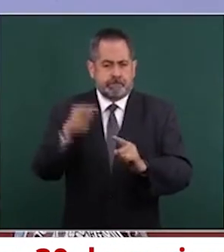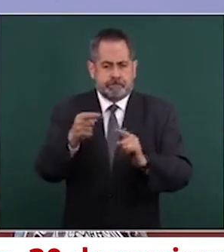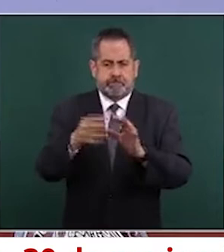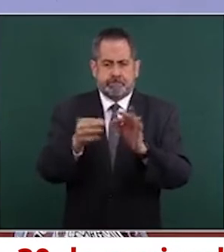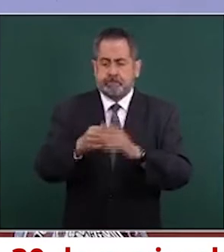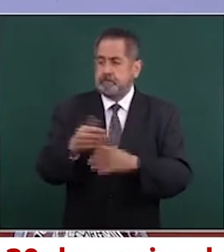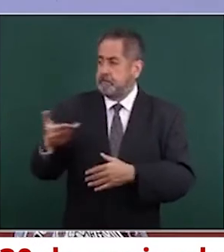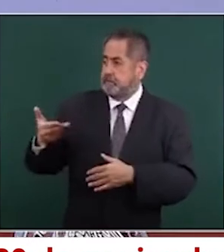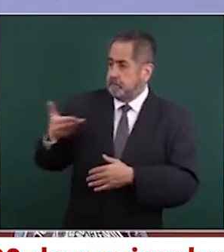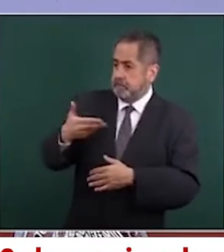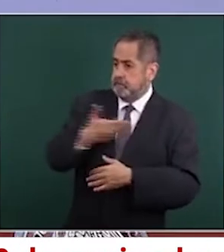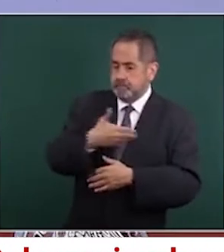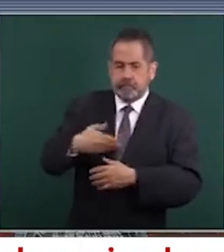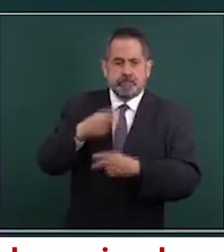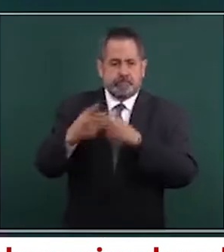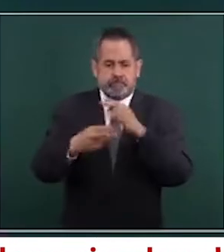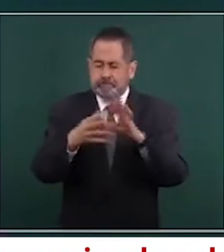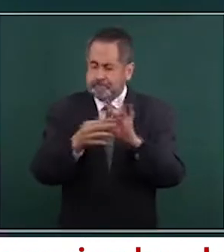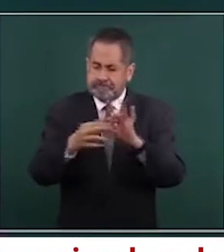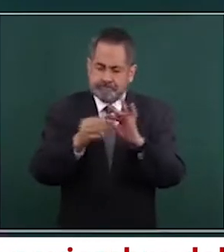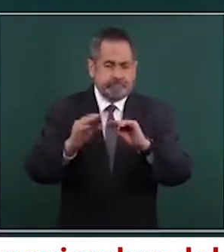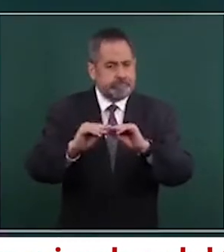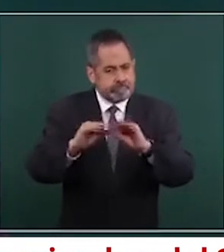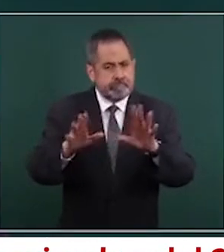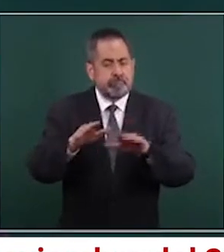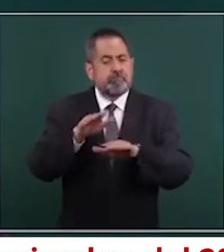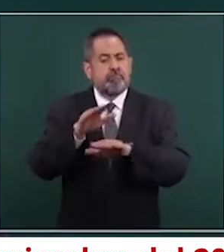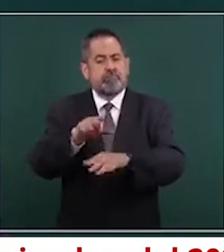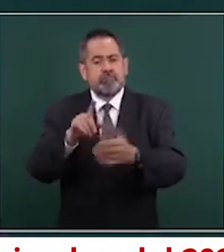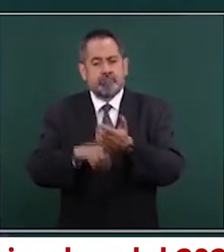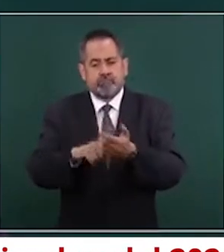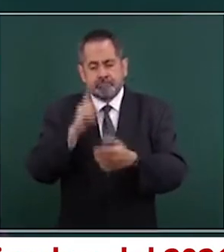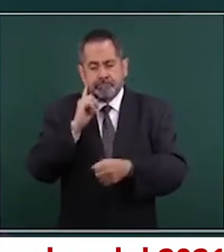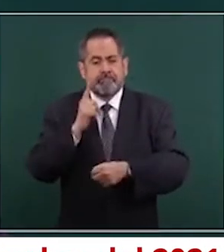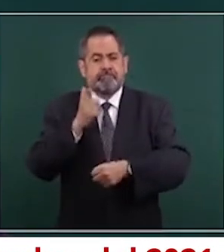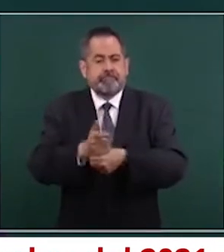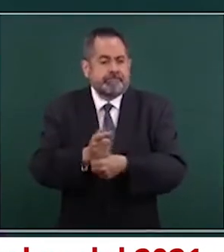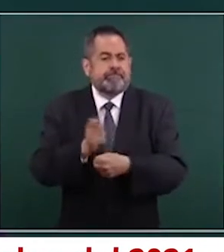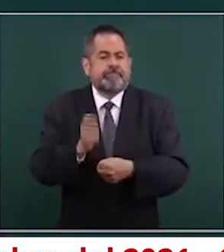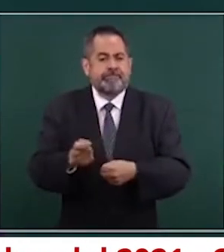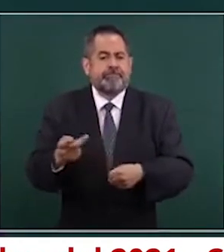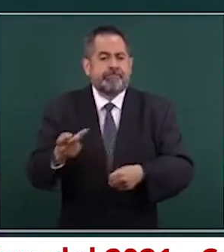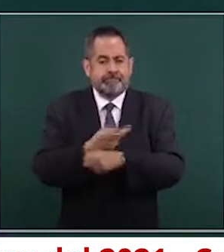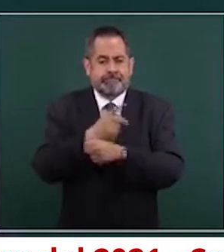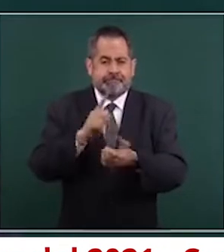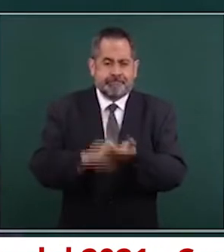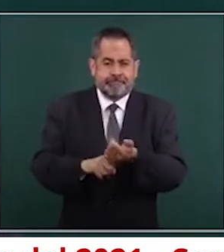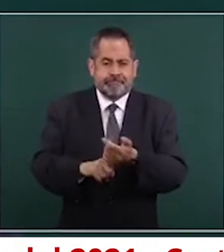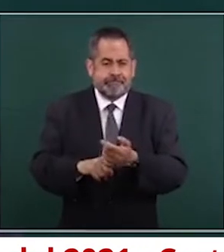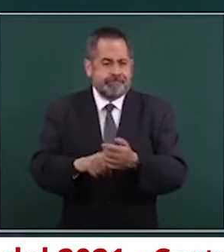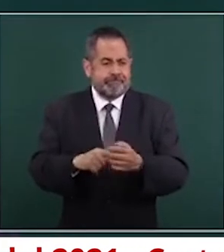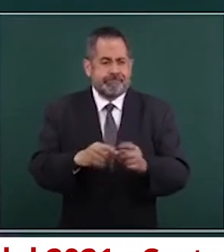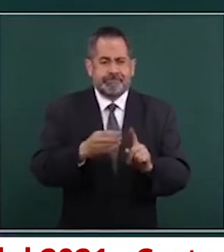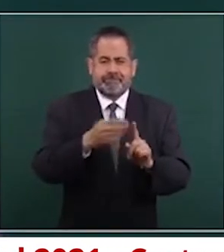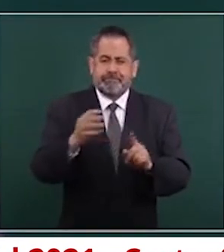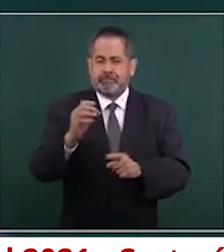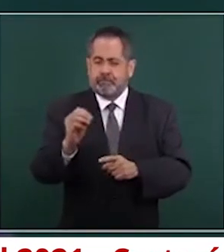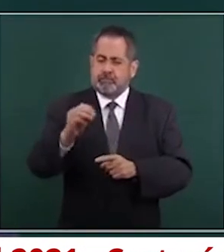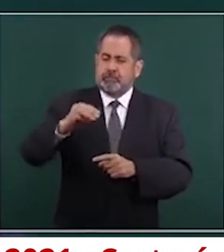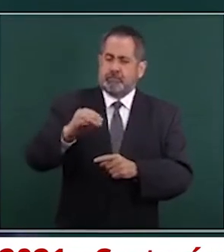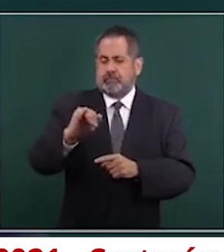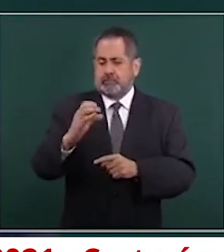como lo ha pedido el presidente, vamos a hacer un señalamiento para que se identifique con claridad lo que significa la variante Omicron